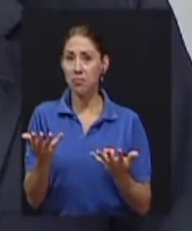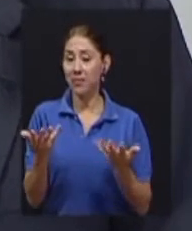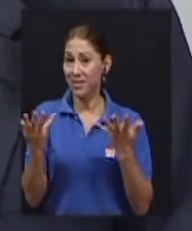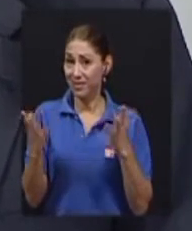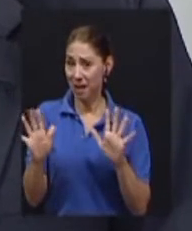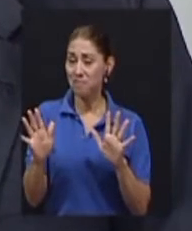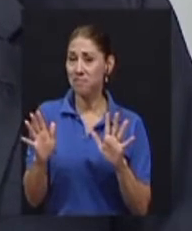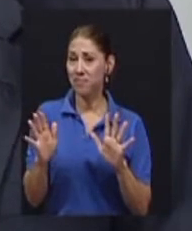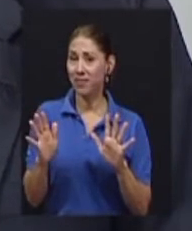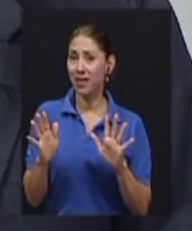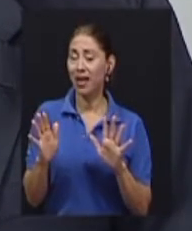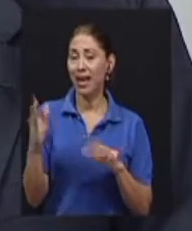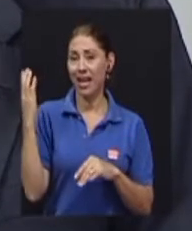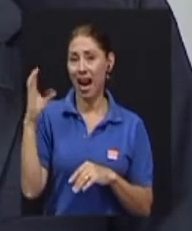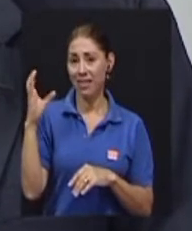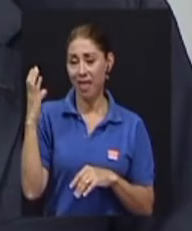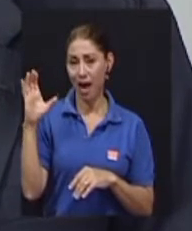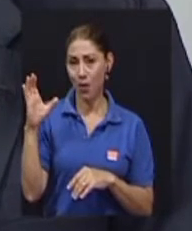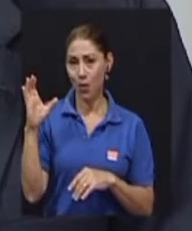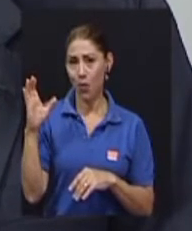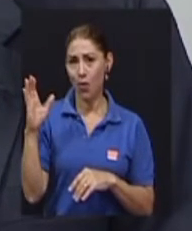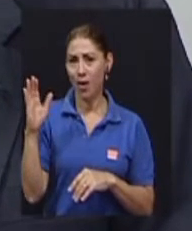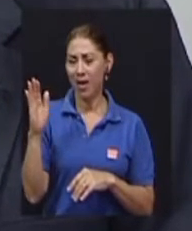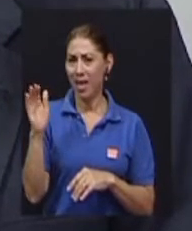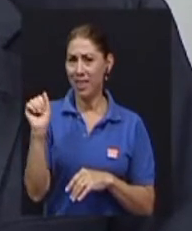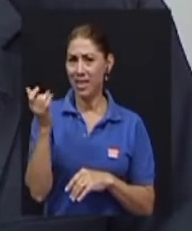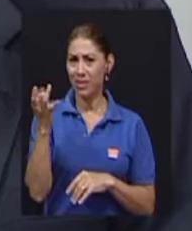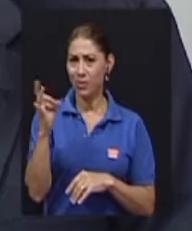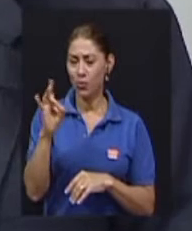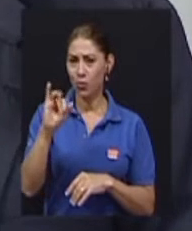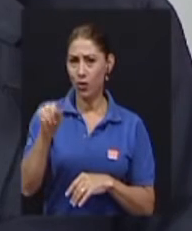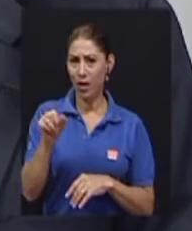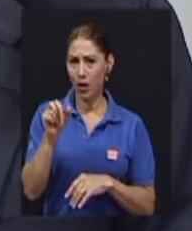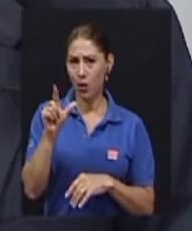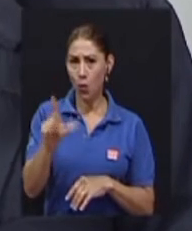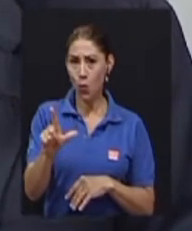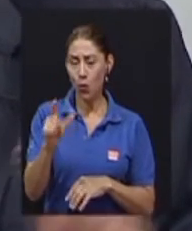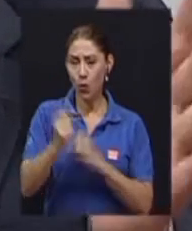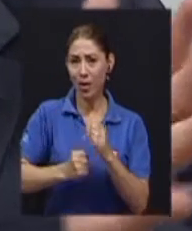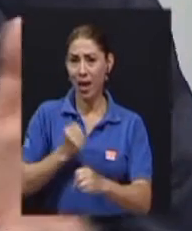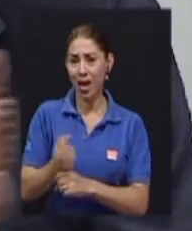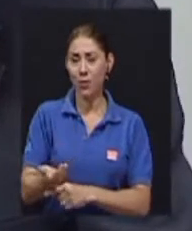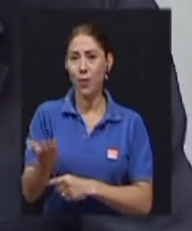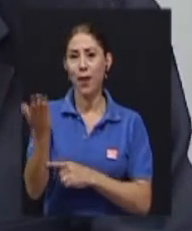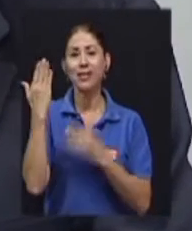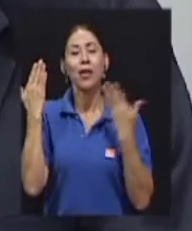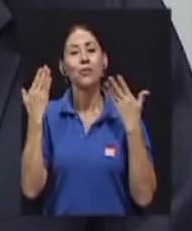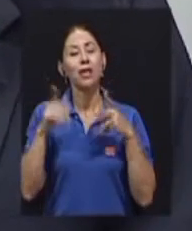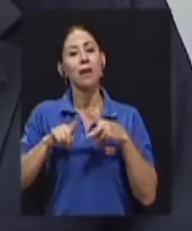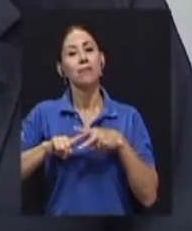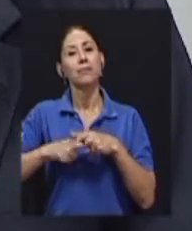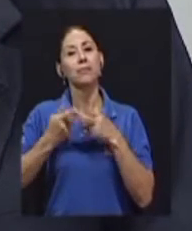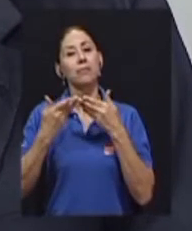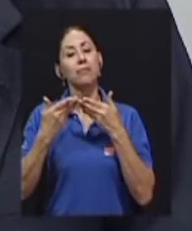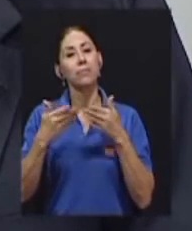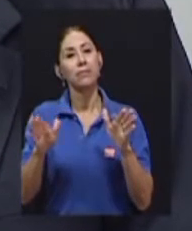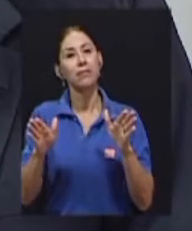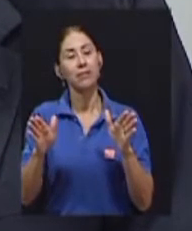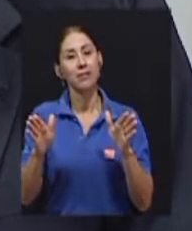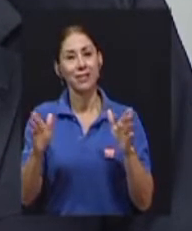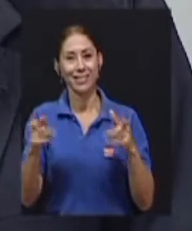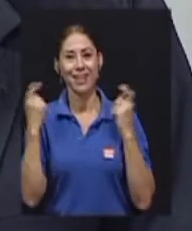tuvimos en Cartago el 18 de julio del 2014 la apertura del